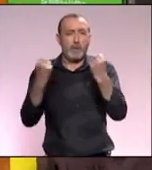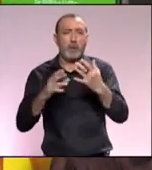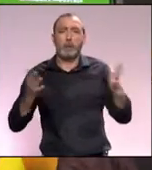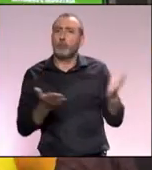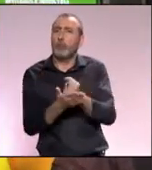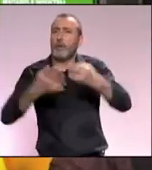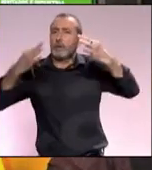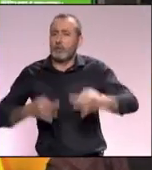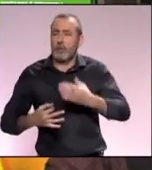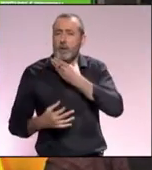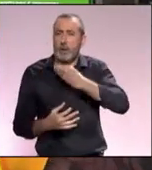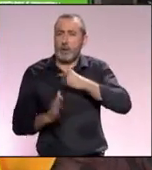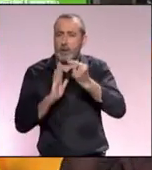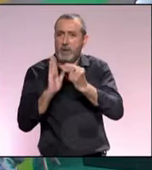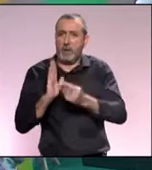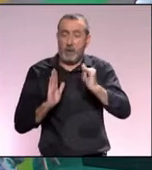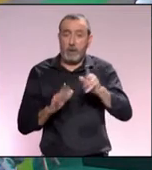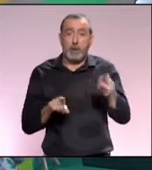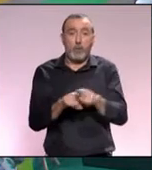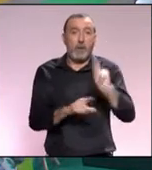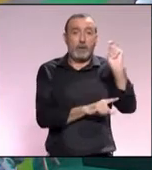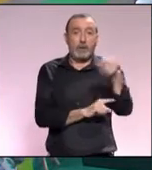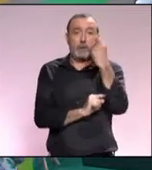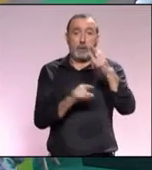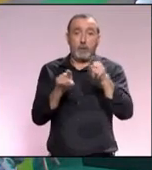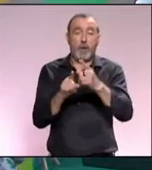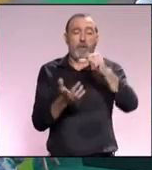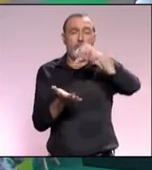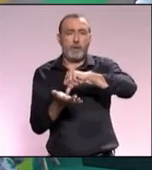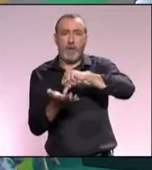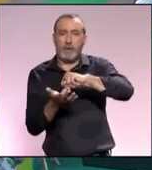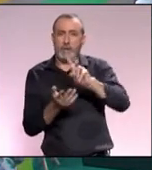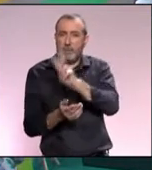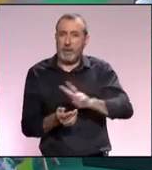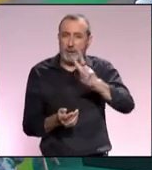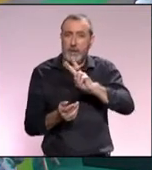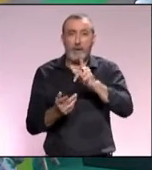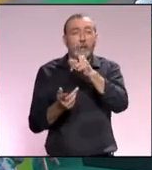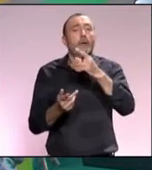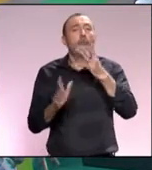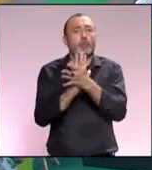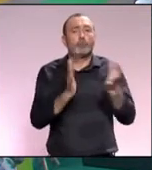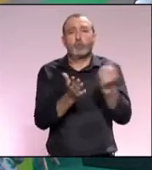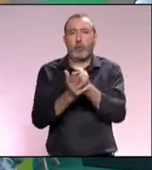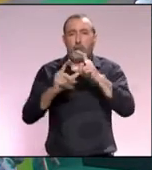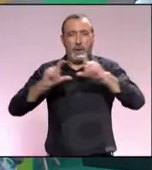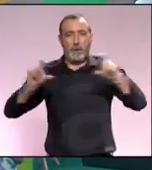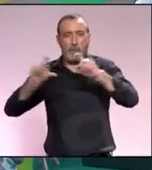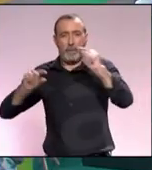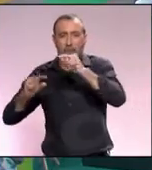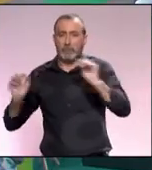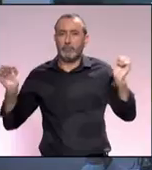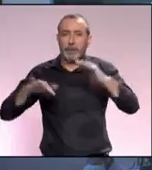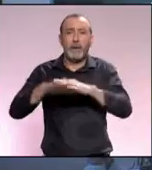eventos con todas las garantías de seguridad con el mismo éxito se celebró Green Cities el encuentro de referencia de todos los agentes